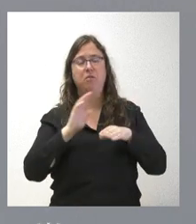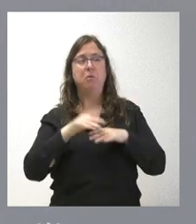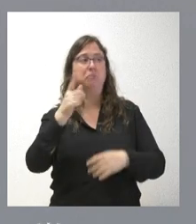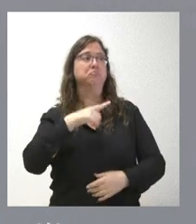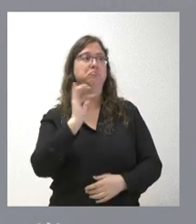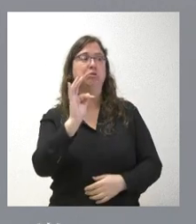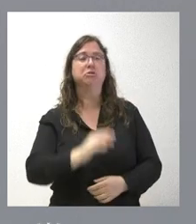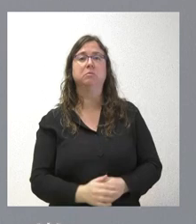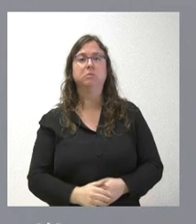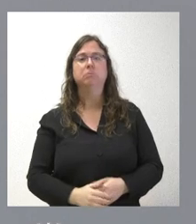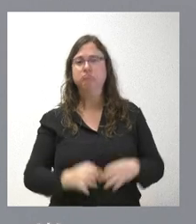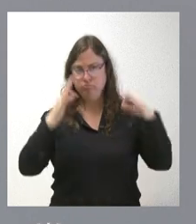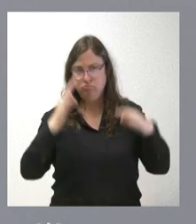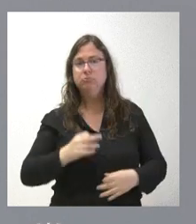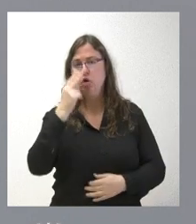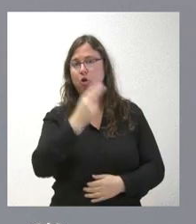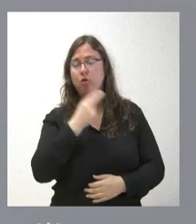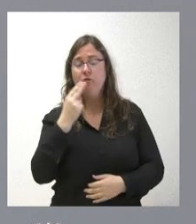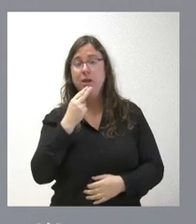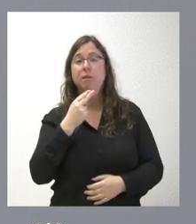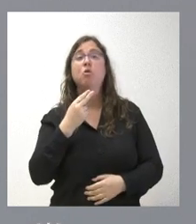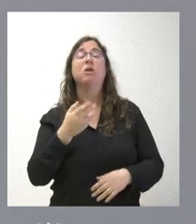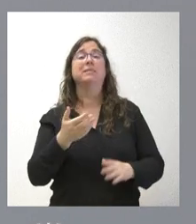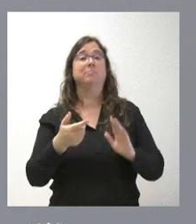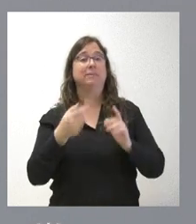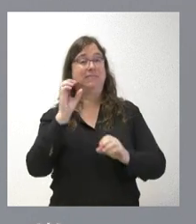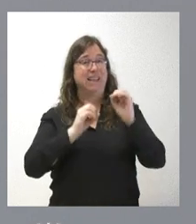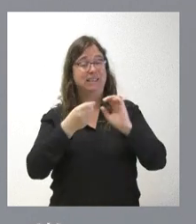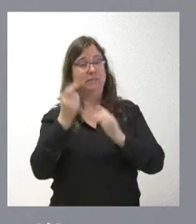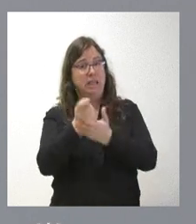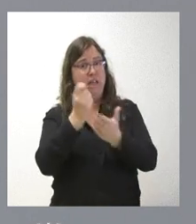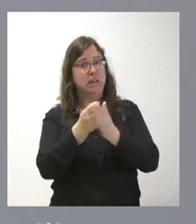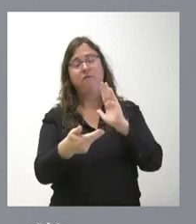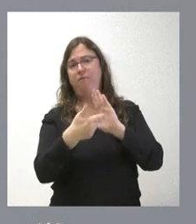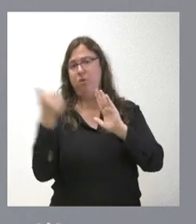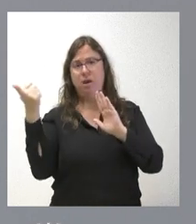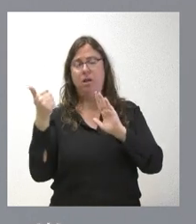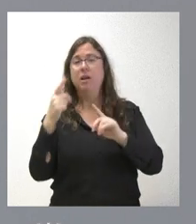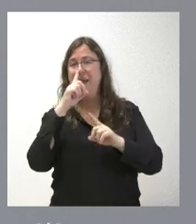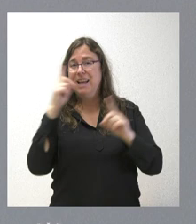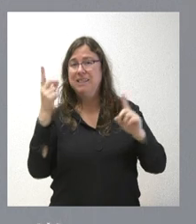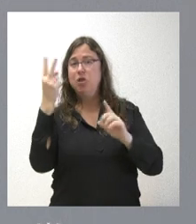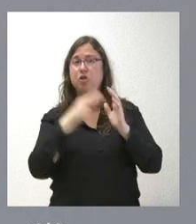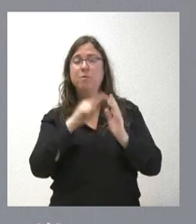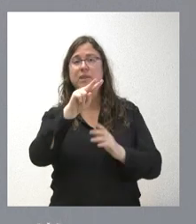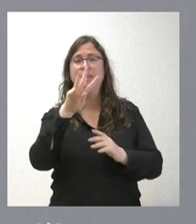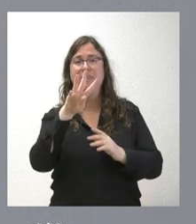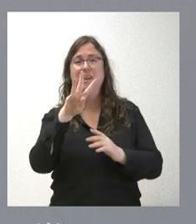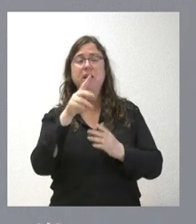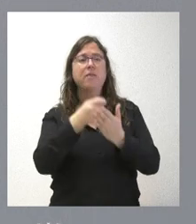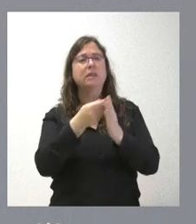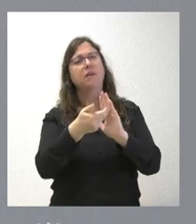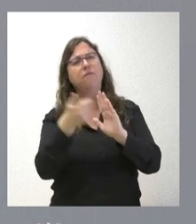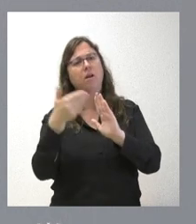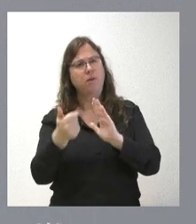positivo. Y sí, le confirmo que las exenciones siguen en vigor, las eliminadas siguen en vigor, se han incrementado para este año 2023 el número de tasas eliminadas